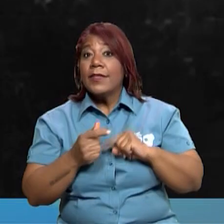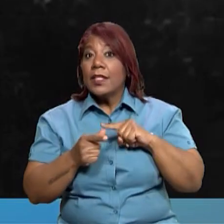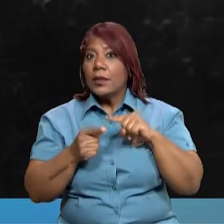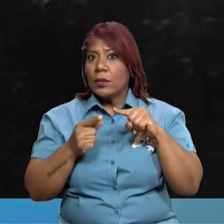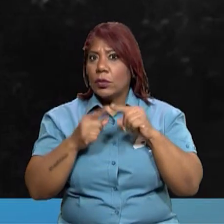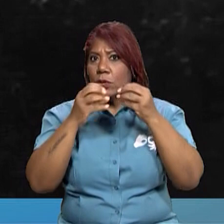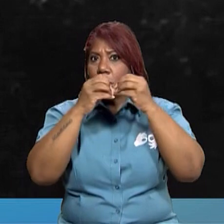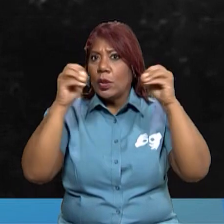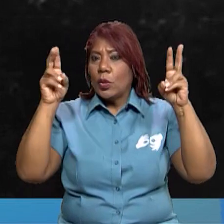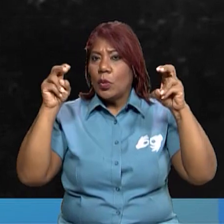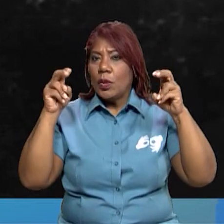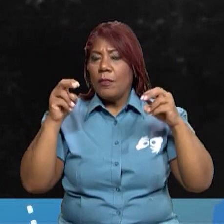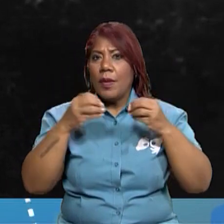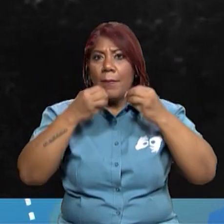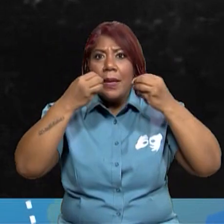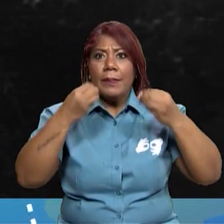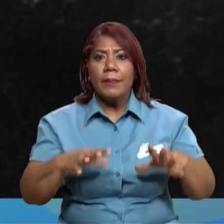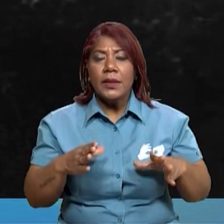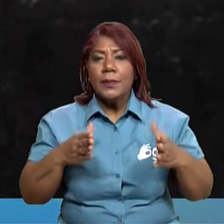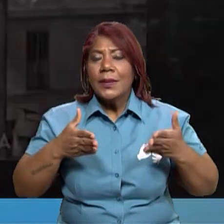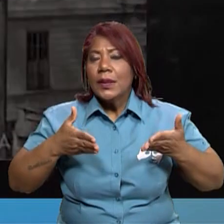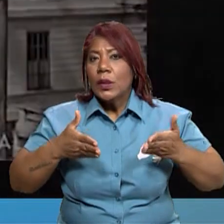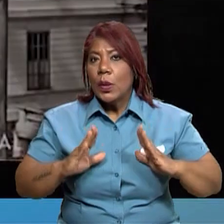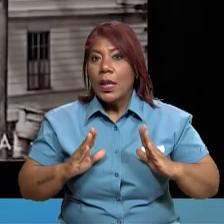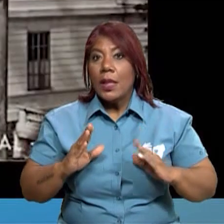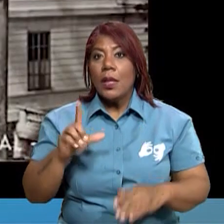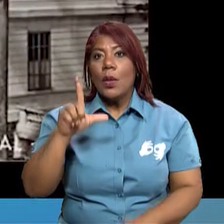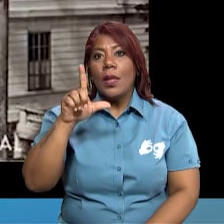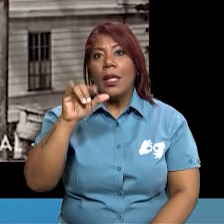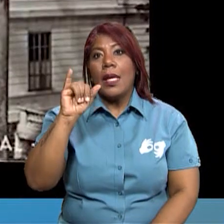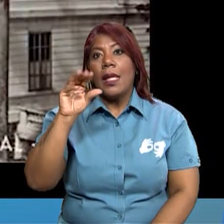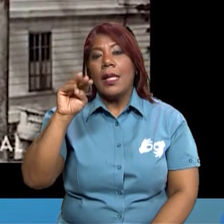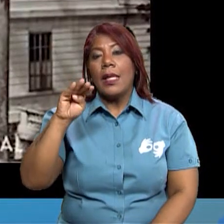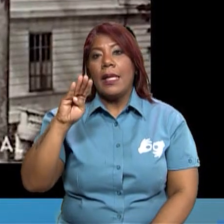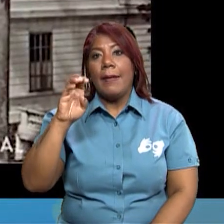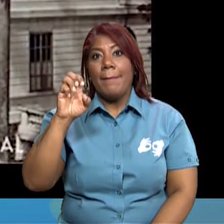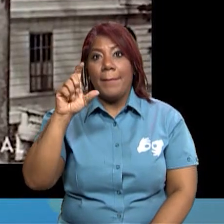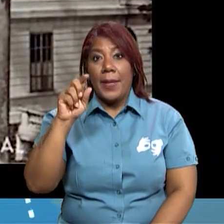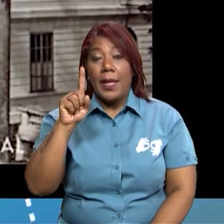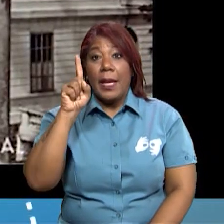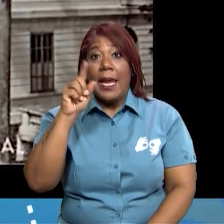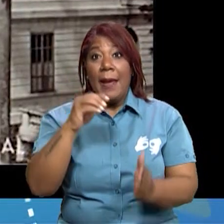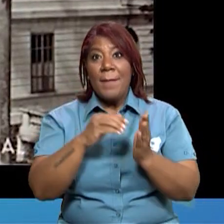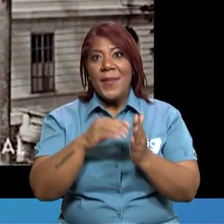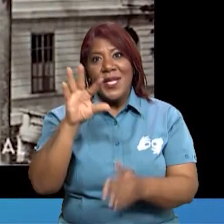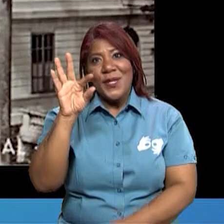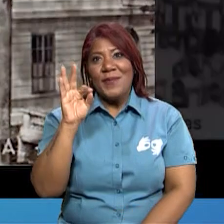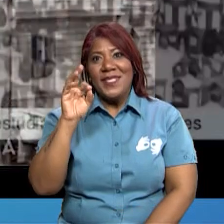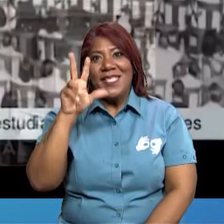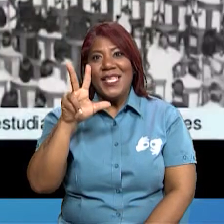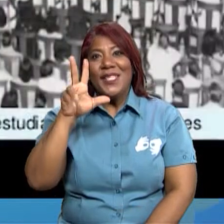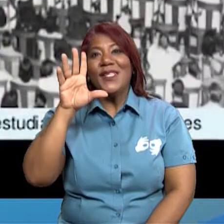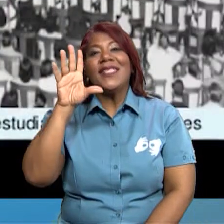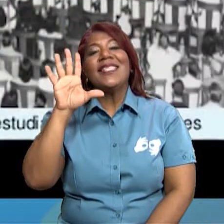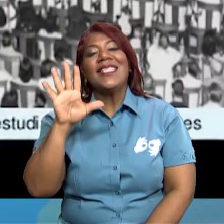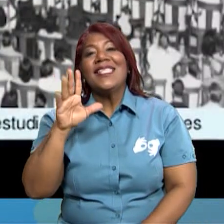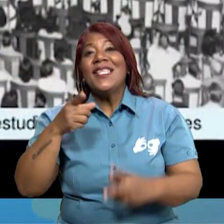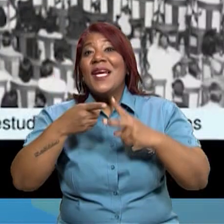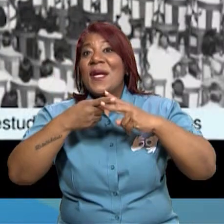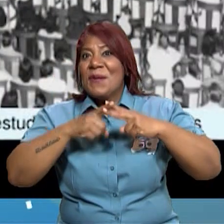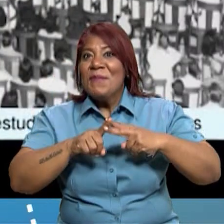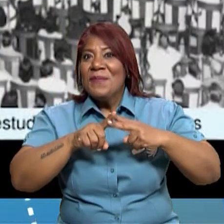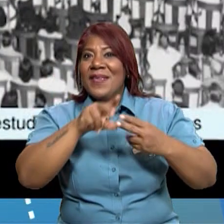frase, Más perdido que el hijo de Lindberg. En 1935, se inauguró la